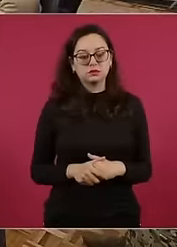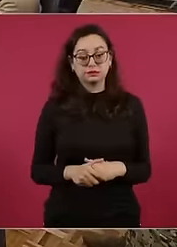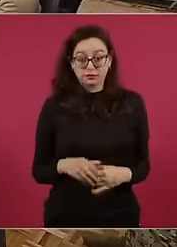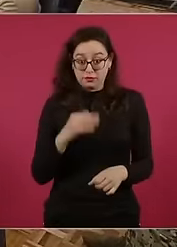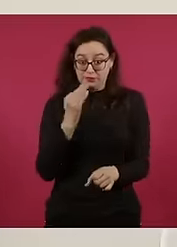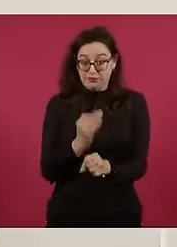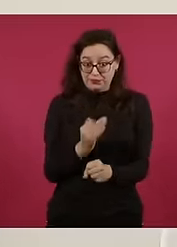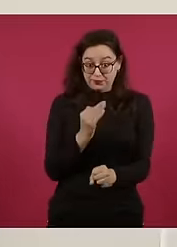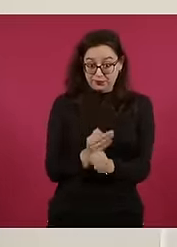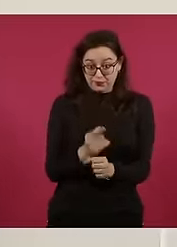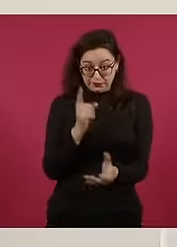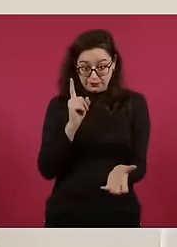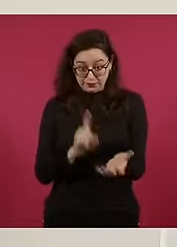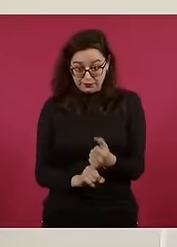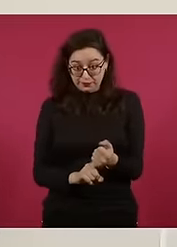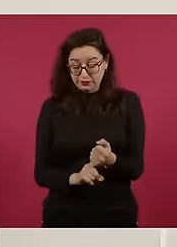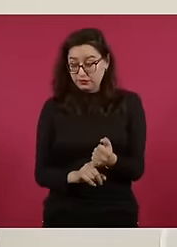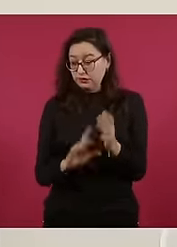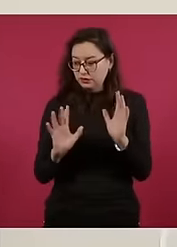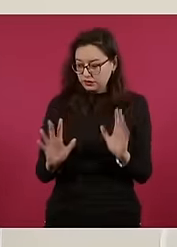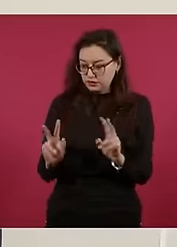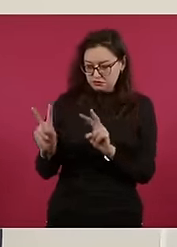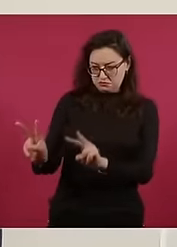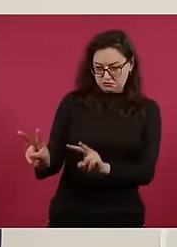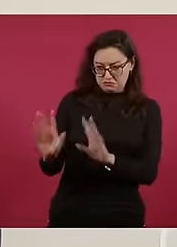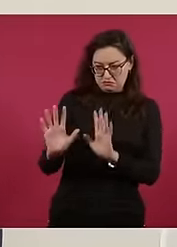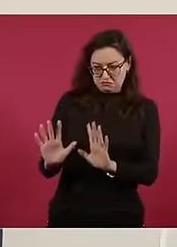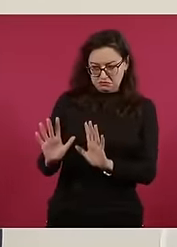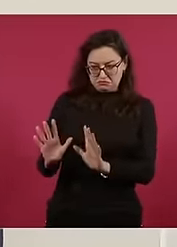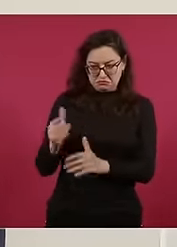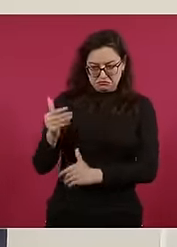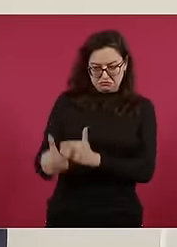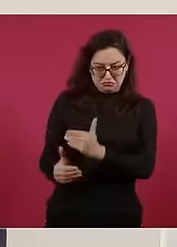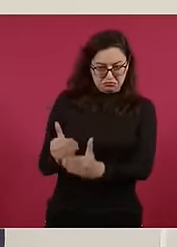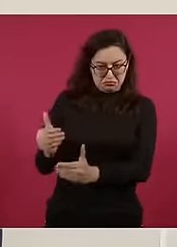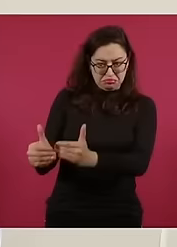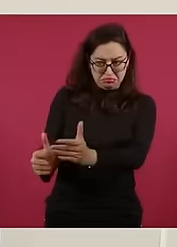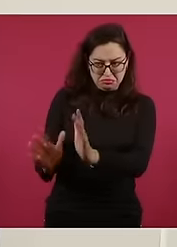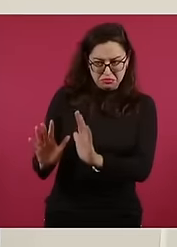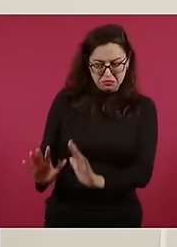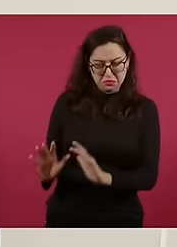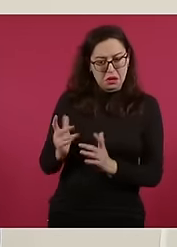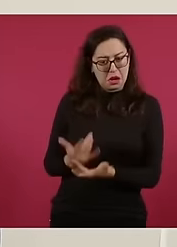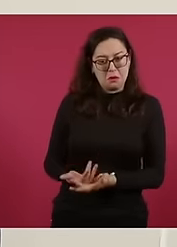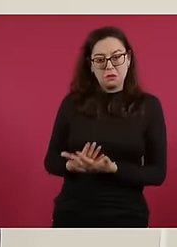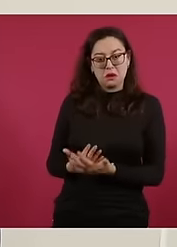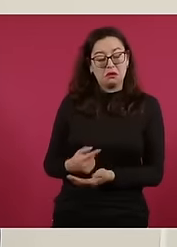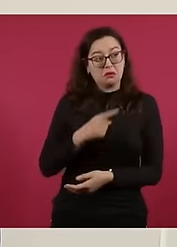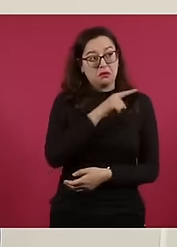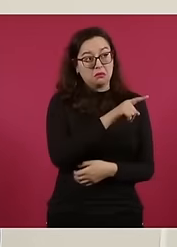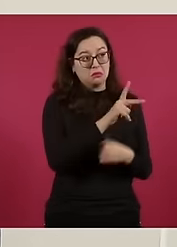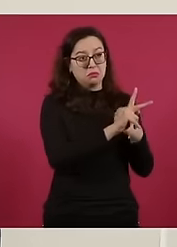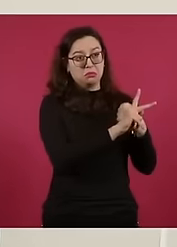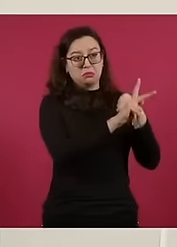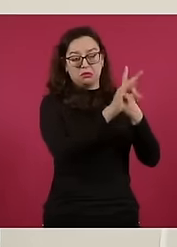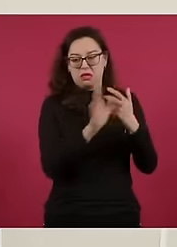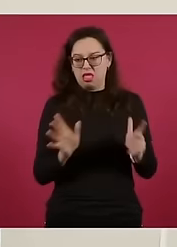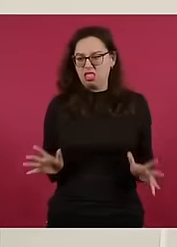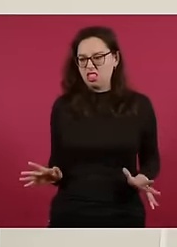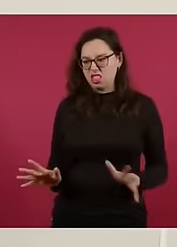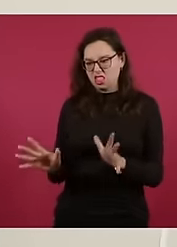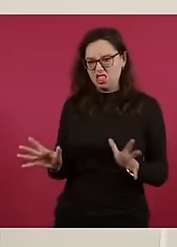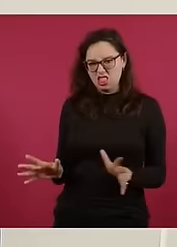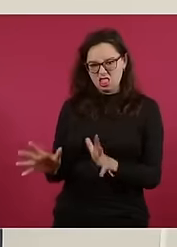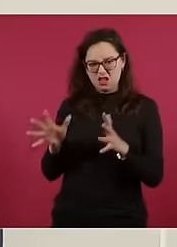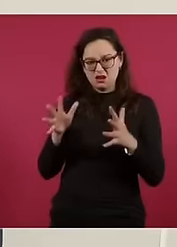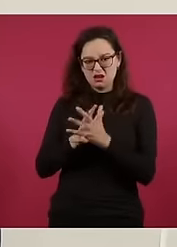promover la confrontación, todos actuemos